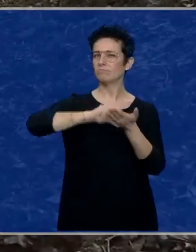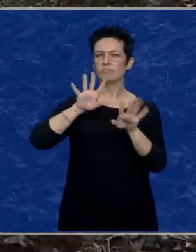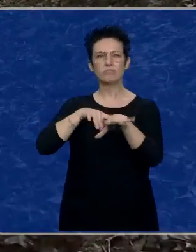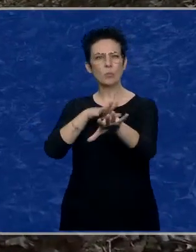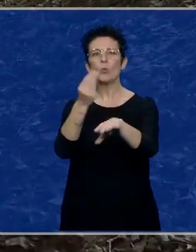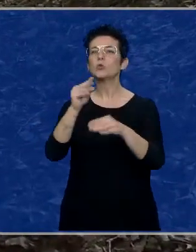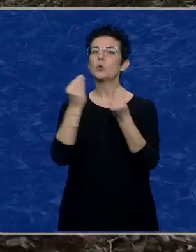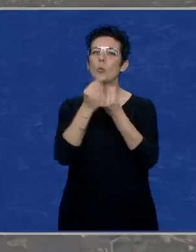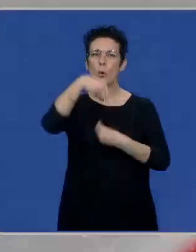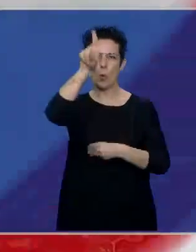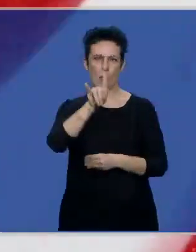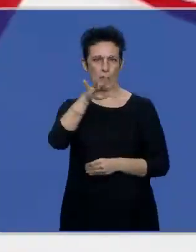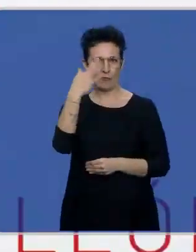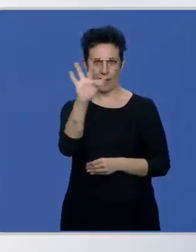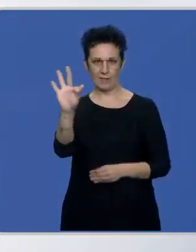Camino francés.